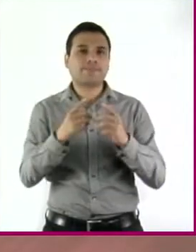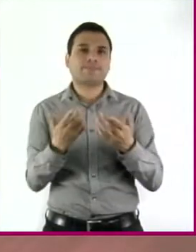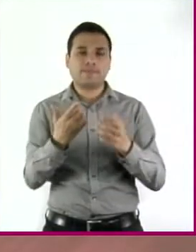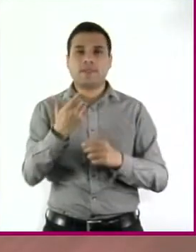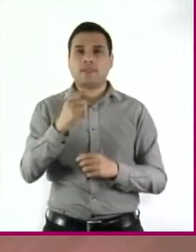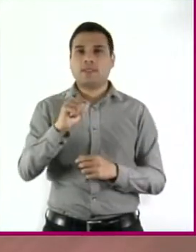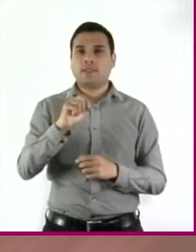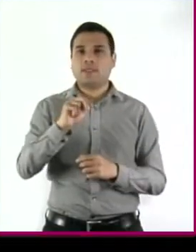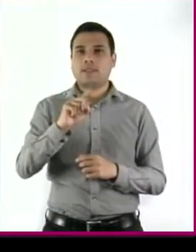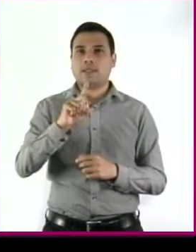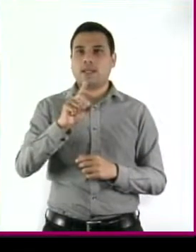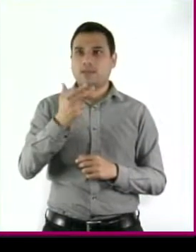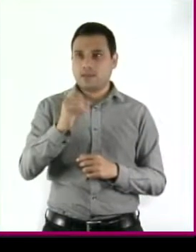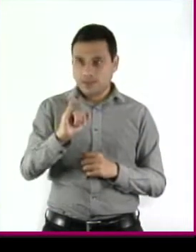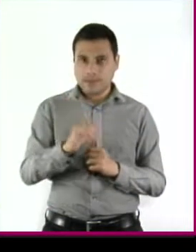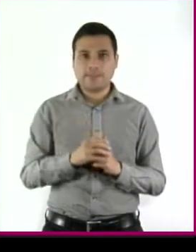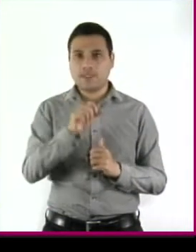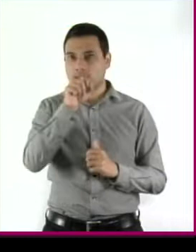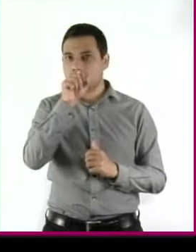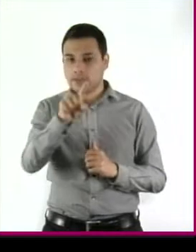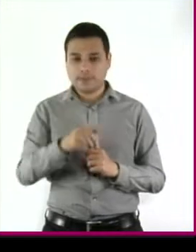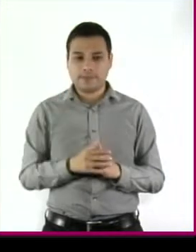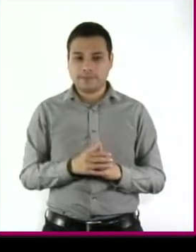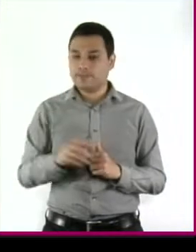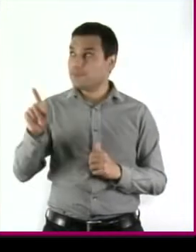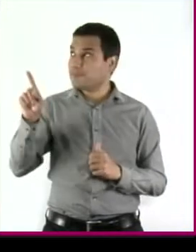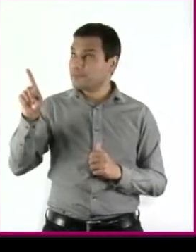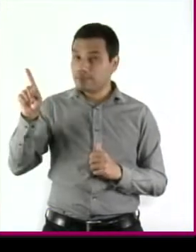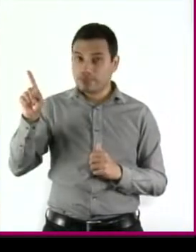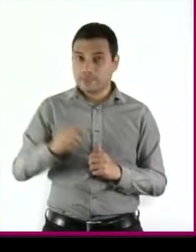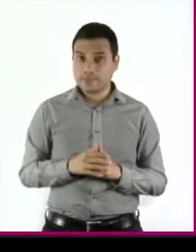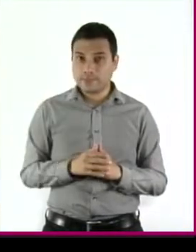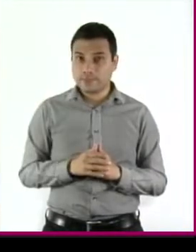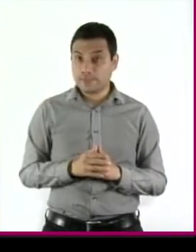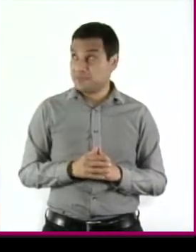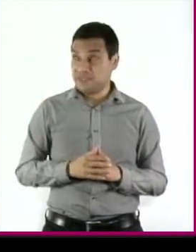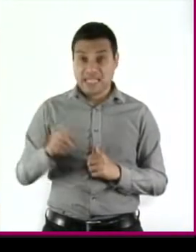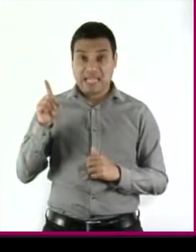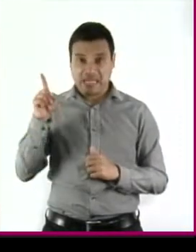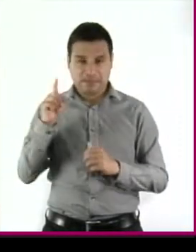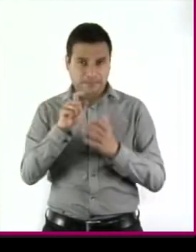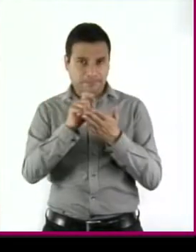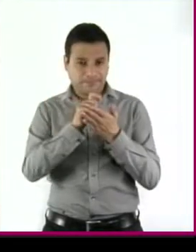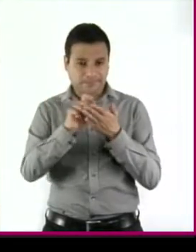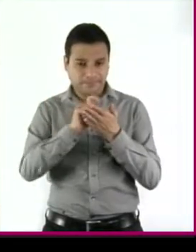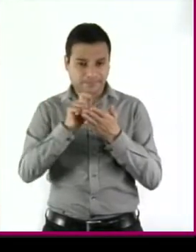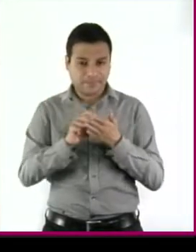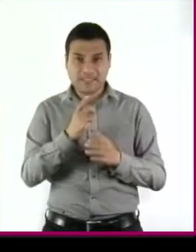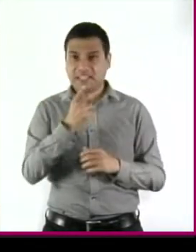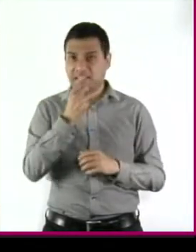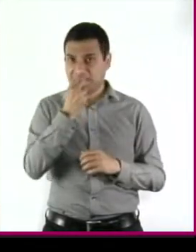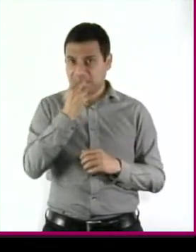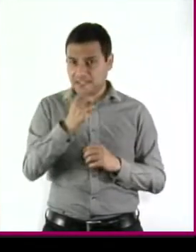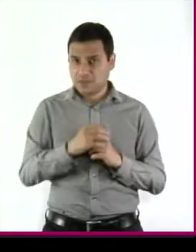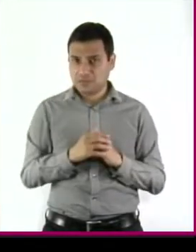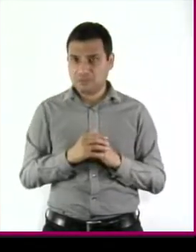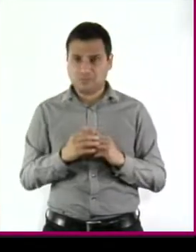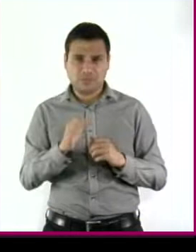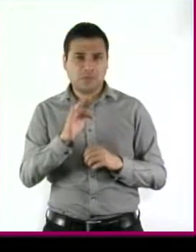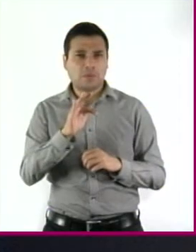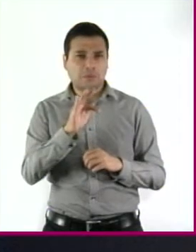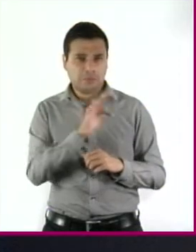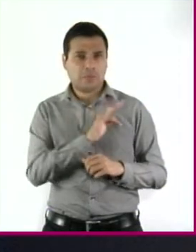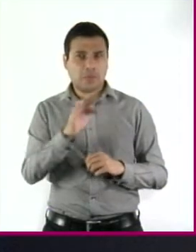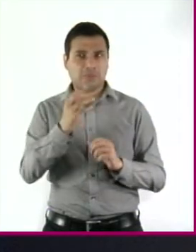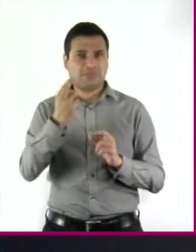influencias, entre ellas Henry David Duró. Duró escribió un ensayo en el que planteó las bases de la desobediencia